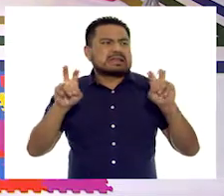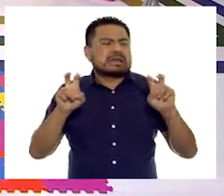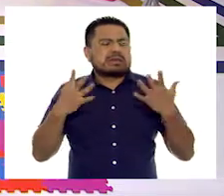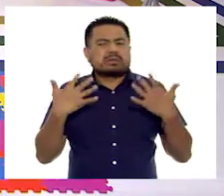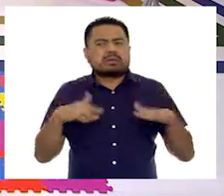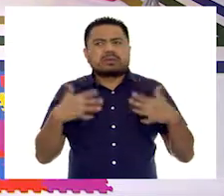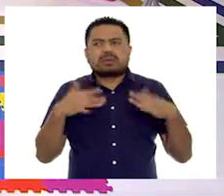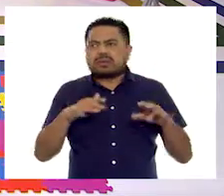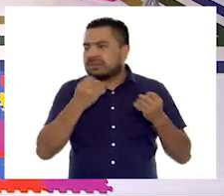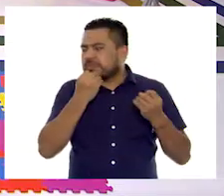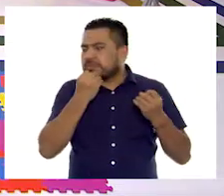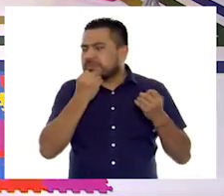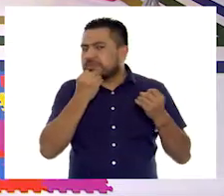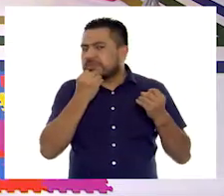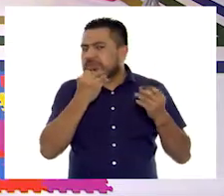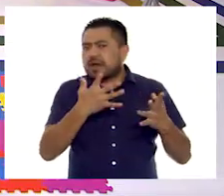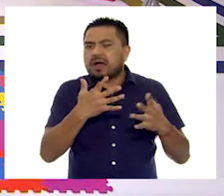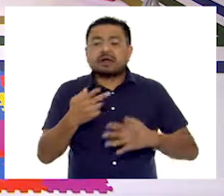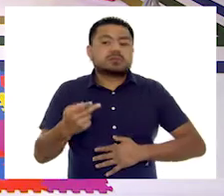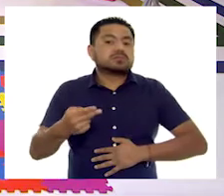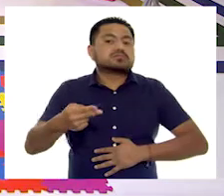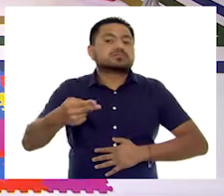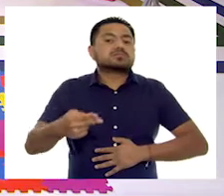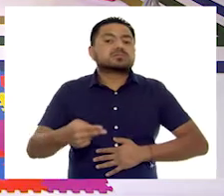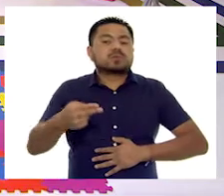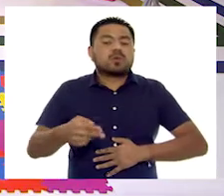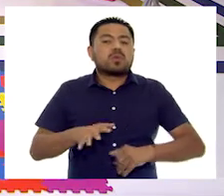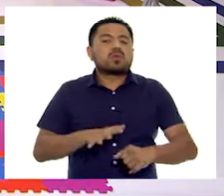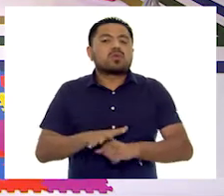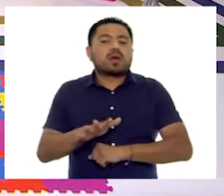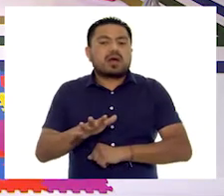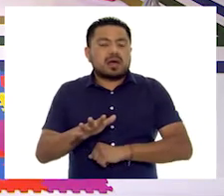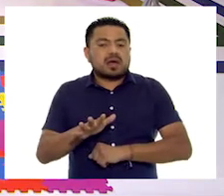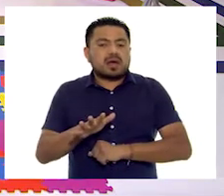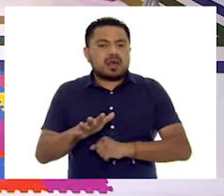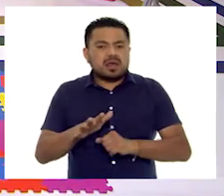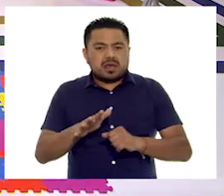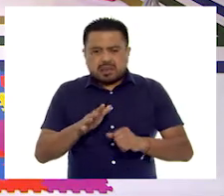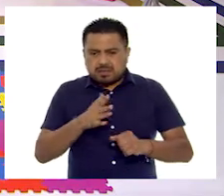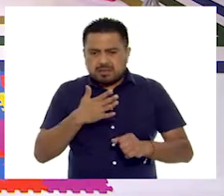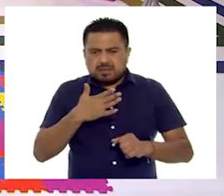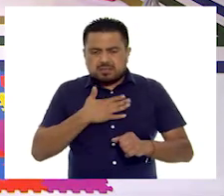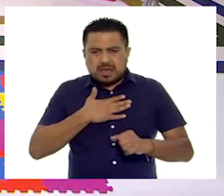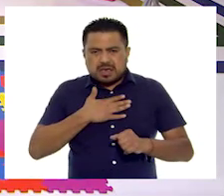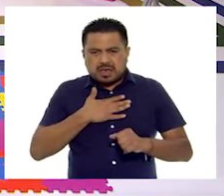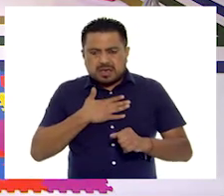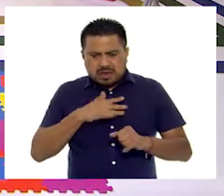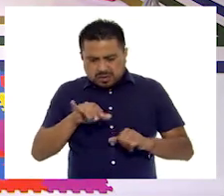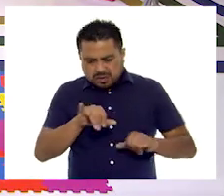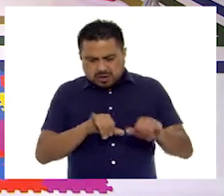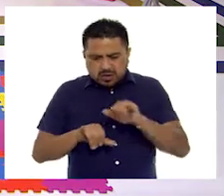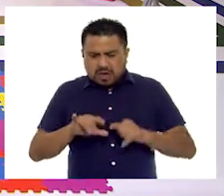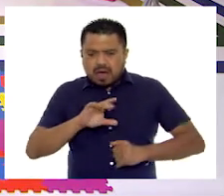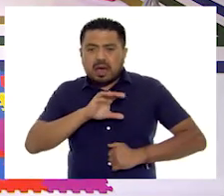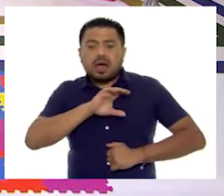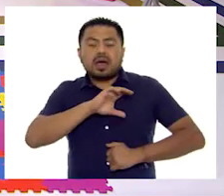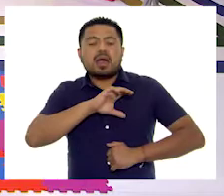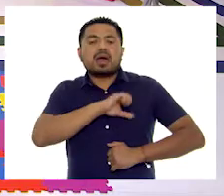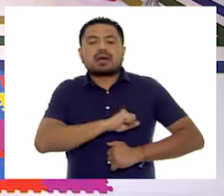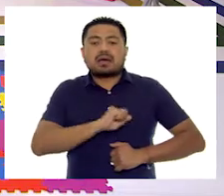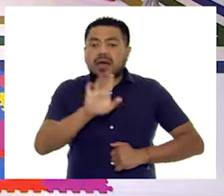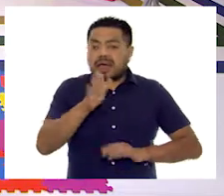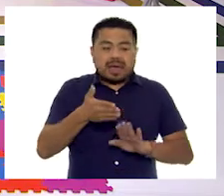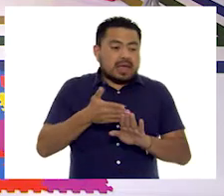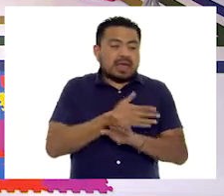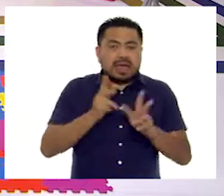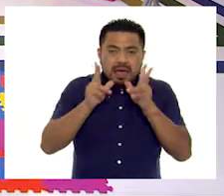increíble. Se llama... Mi colación preferida. Pero antes, vamos con Ajo